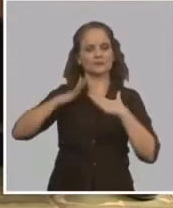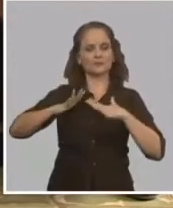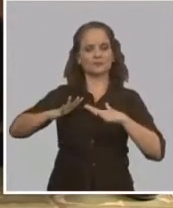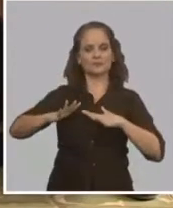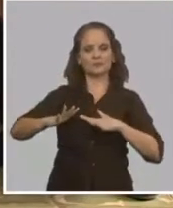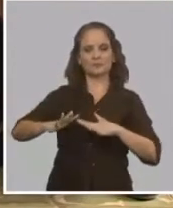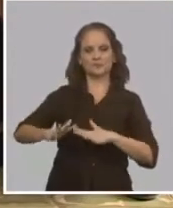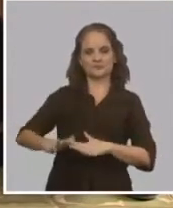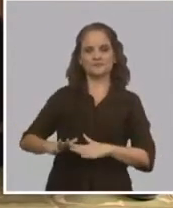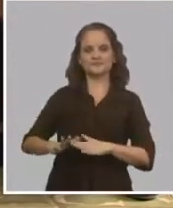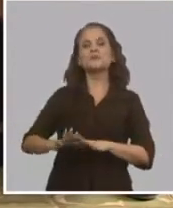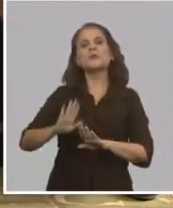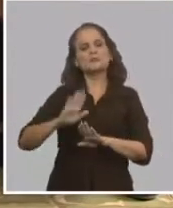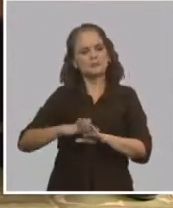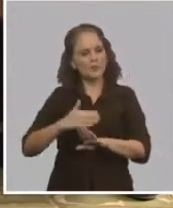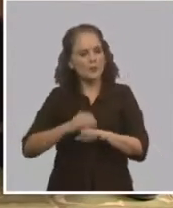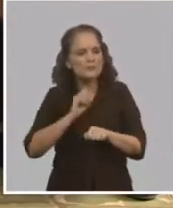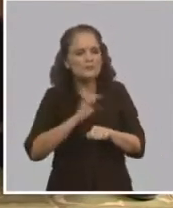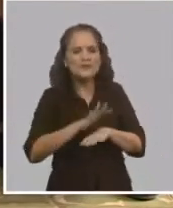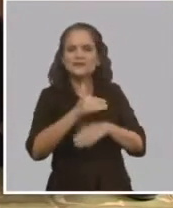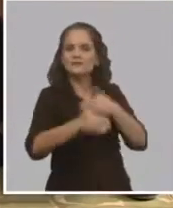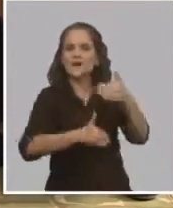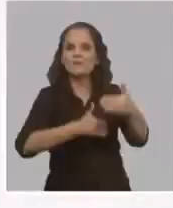incorporarse a lo que es la vida familiar.